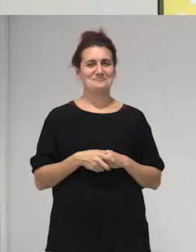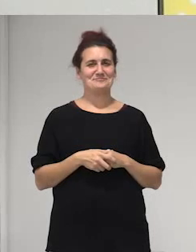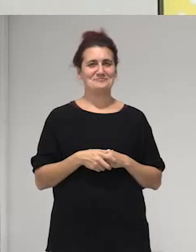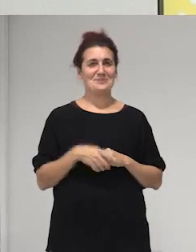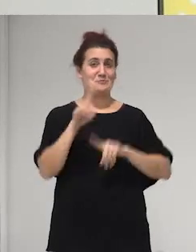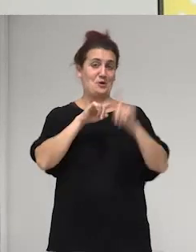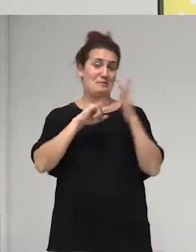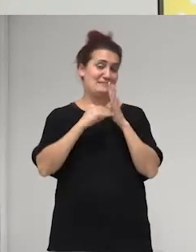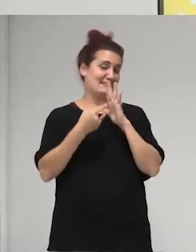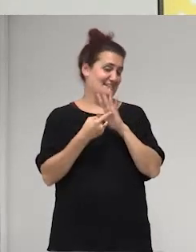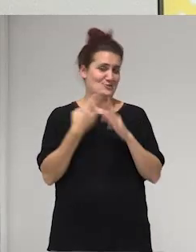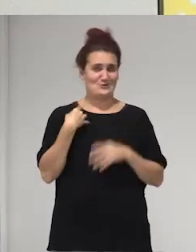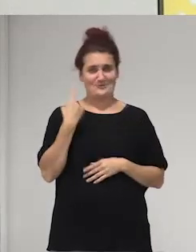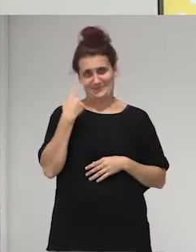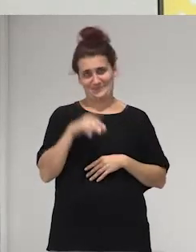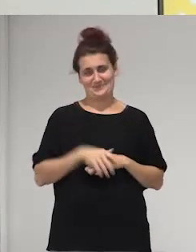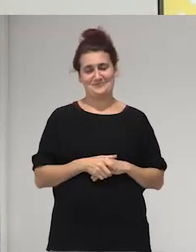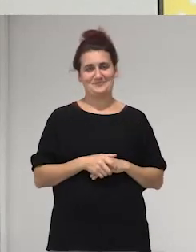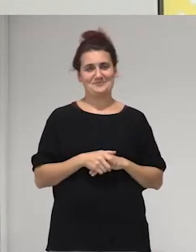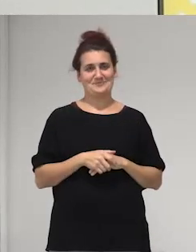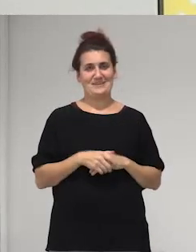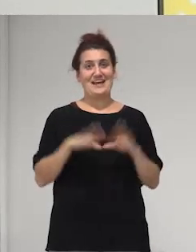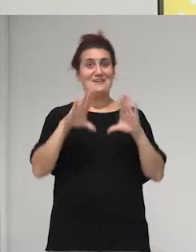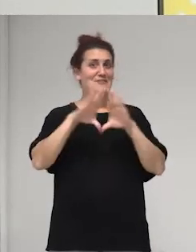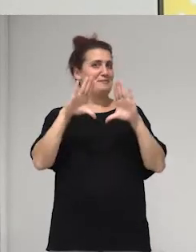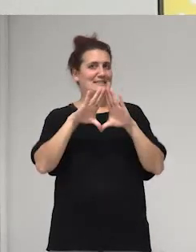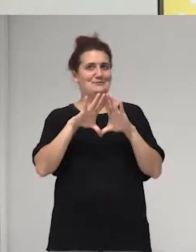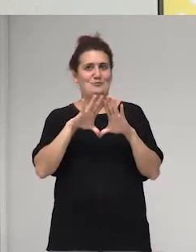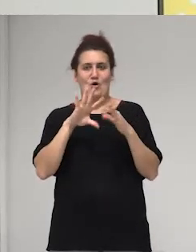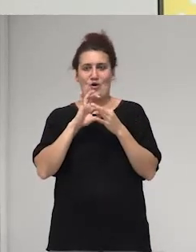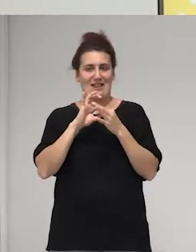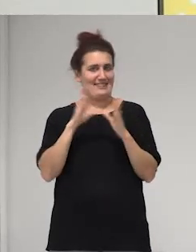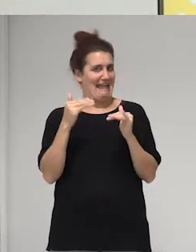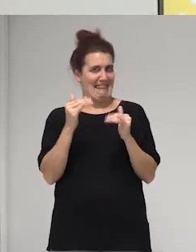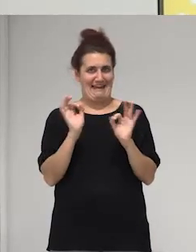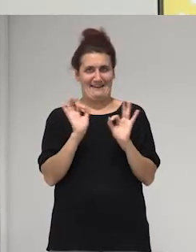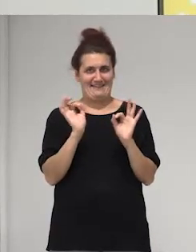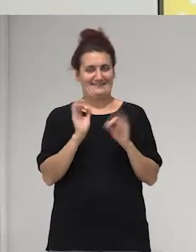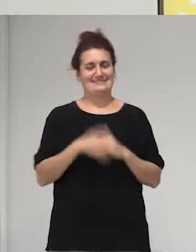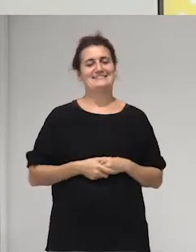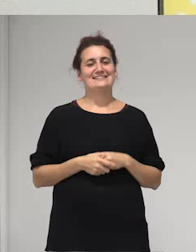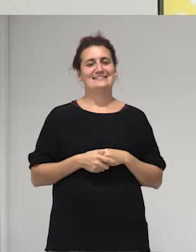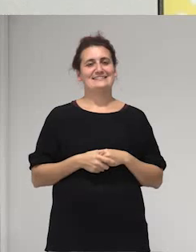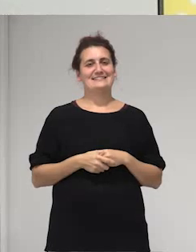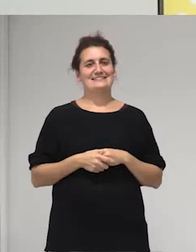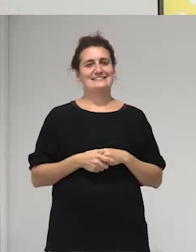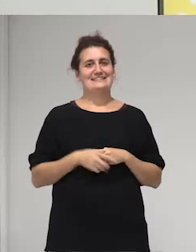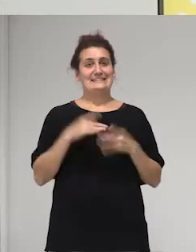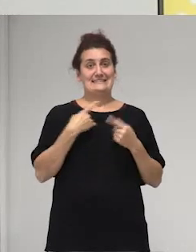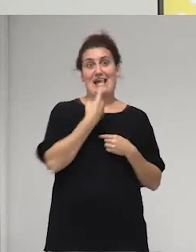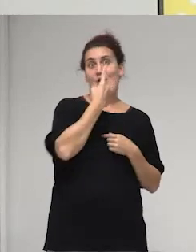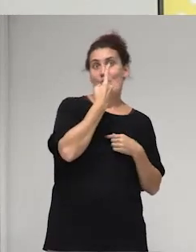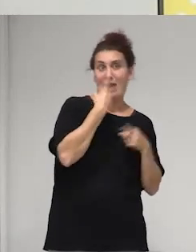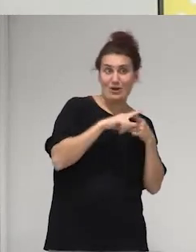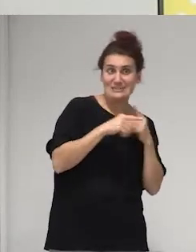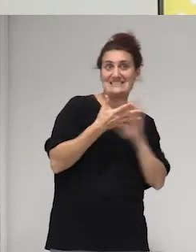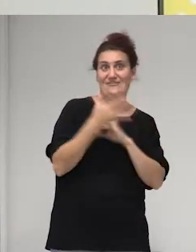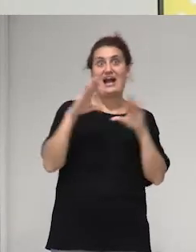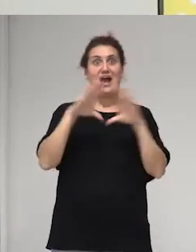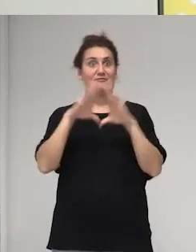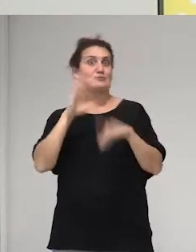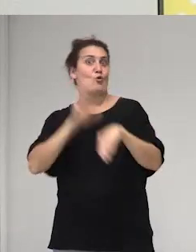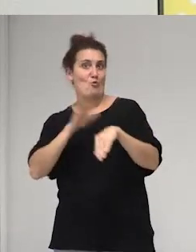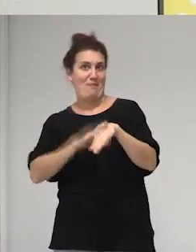problemas técnicos problemas técnicos el feminismo no tiene nada que ver no es que pasa una cosa y el feminismo tiene la culpa